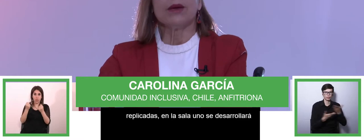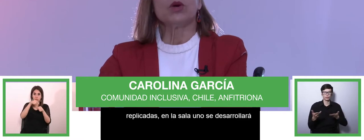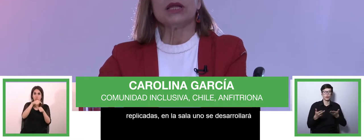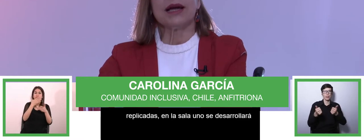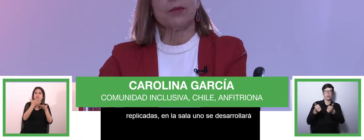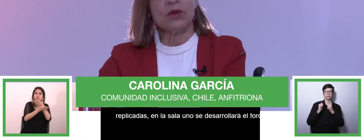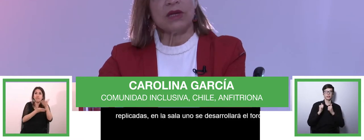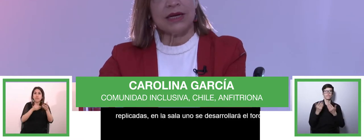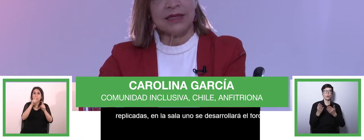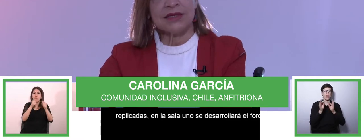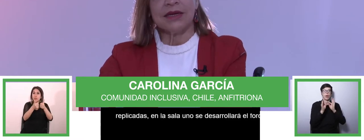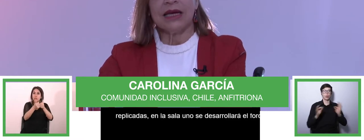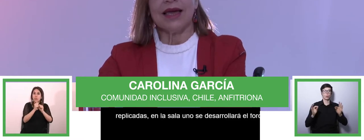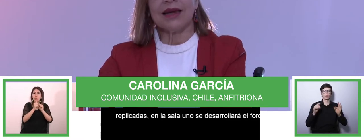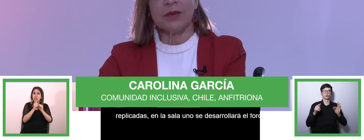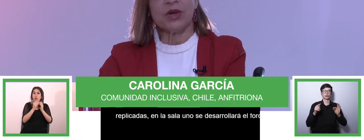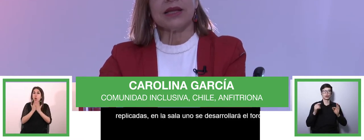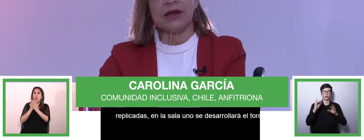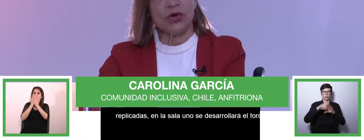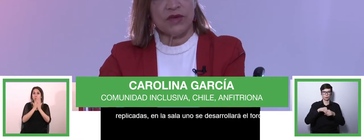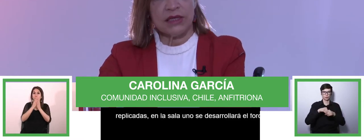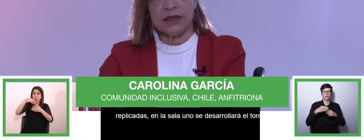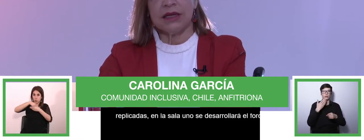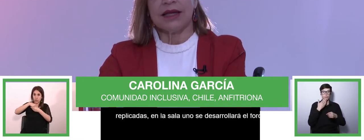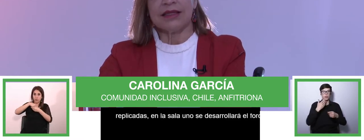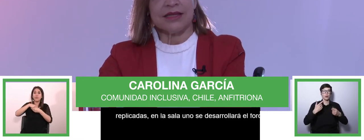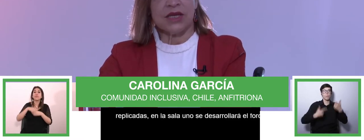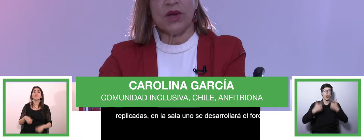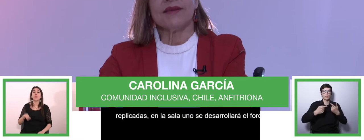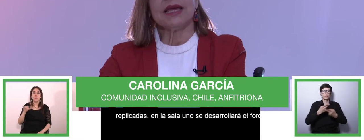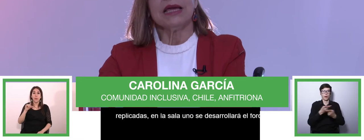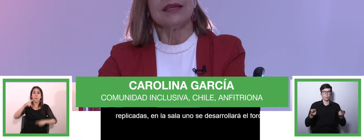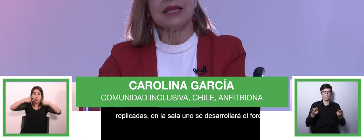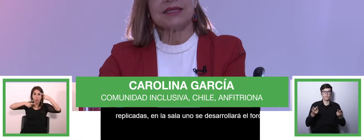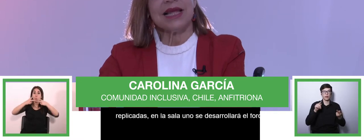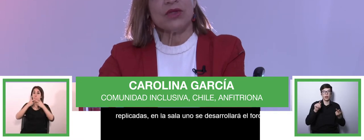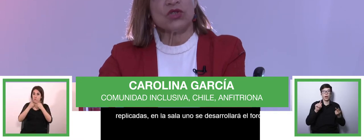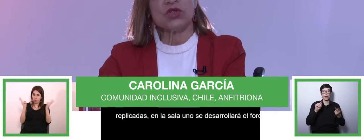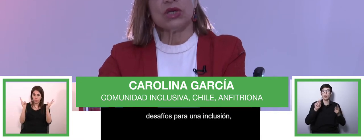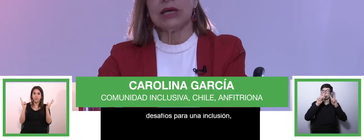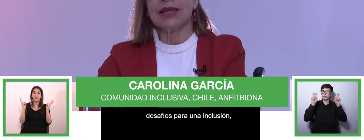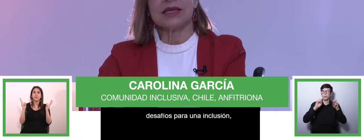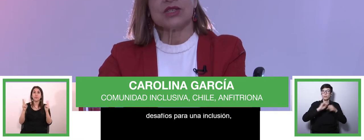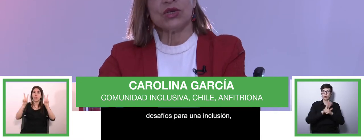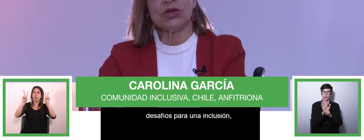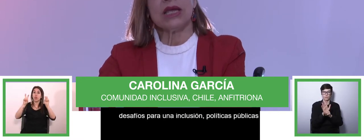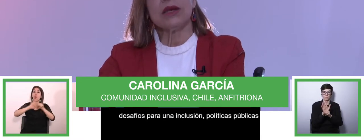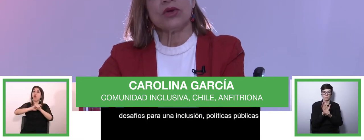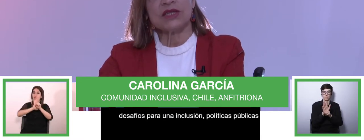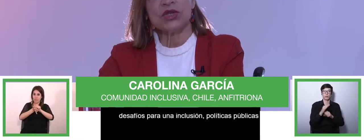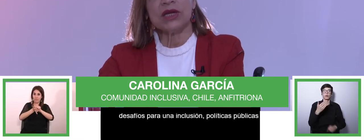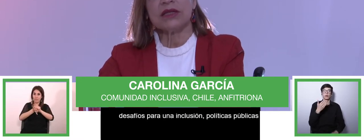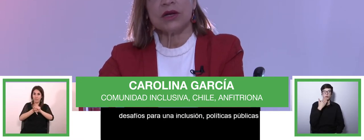Políticas Públicas en Respuesta al COVID-19 y, en la sala 2, la sección